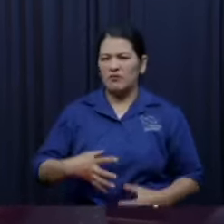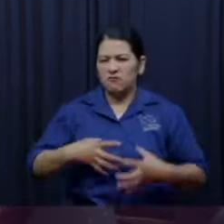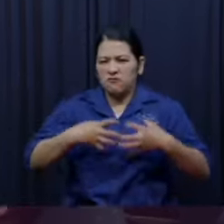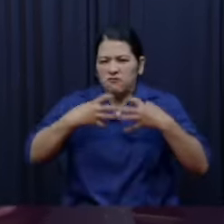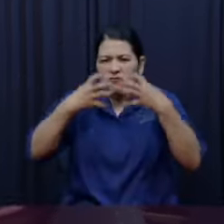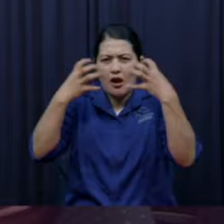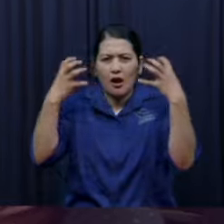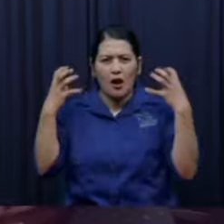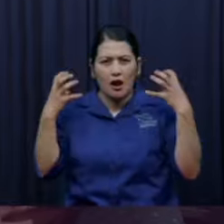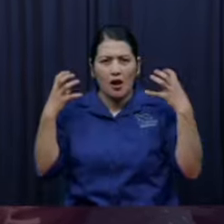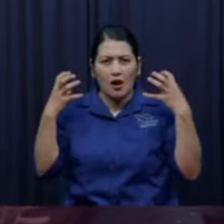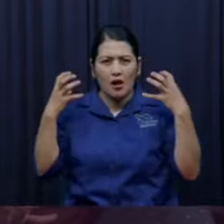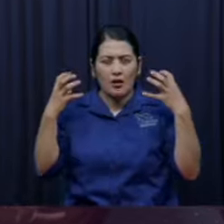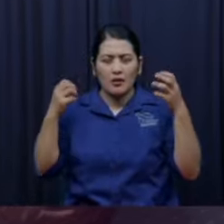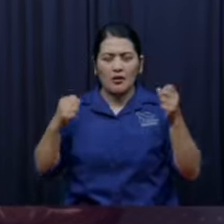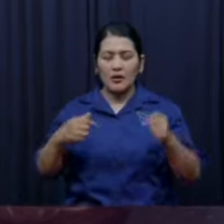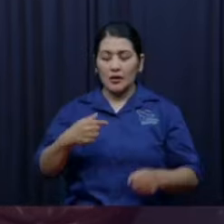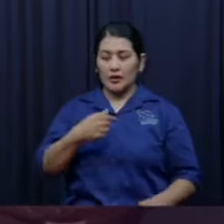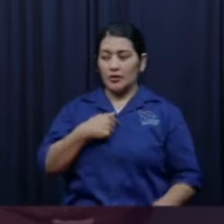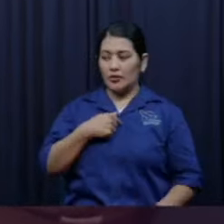a Satanás dije yo entonces mejor me voy